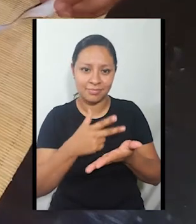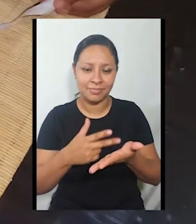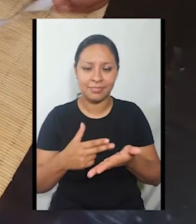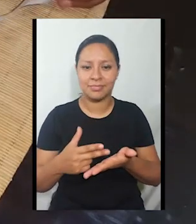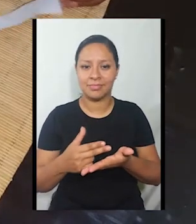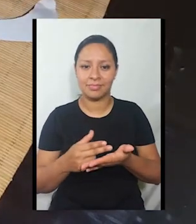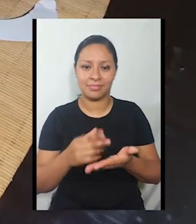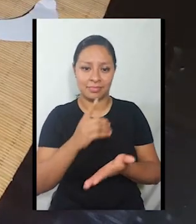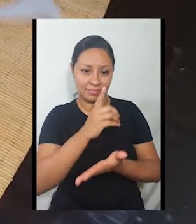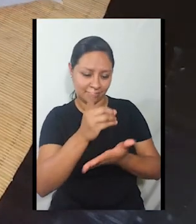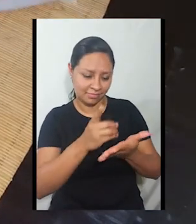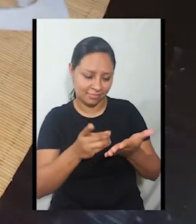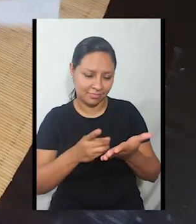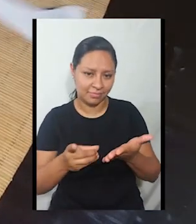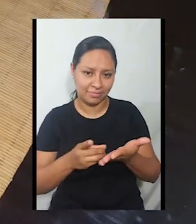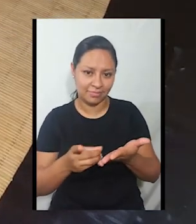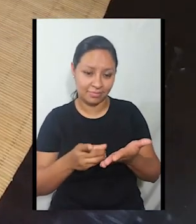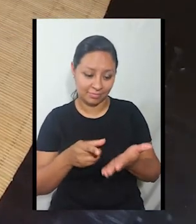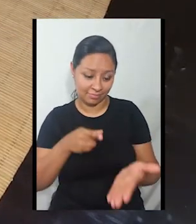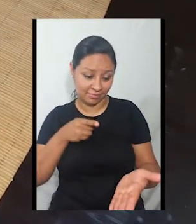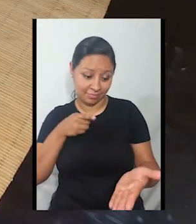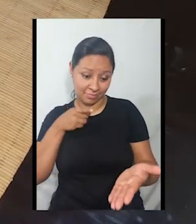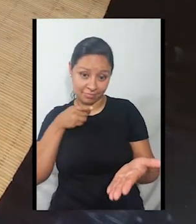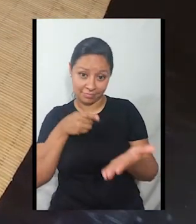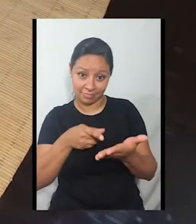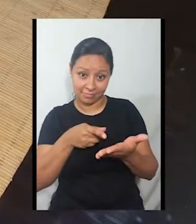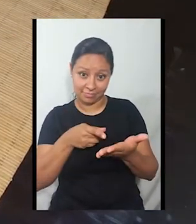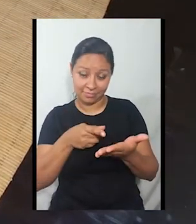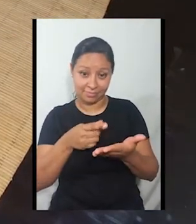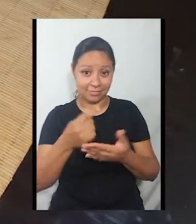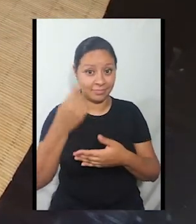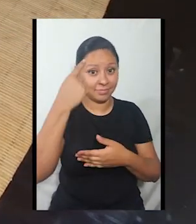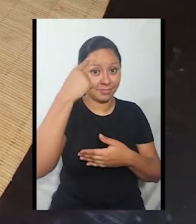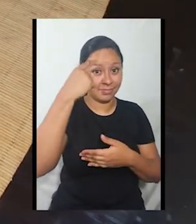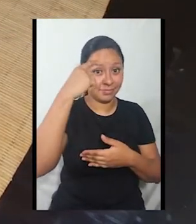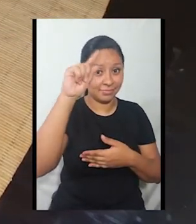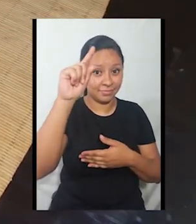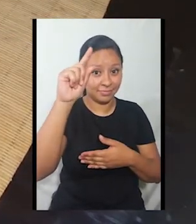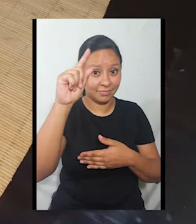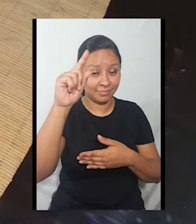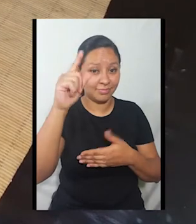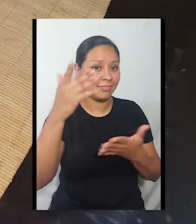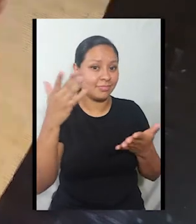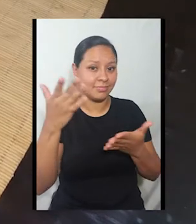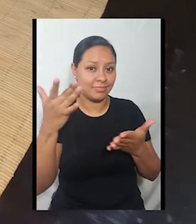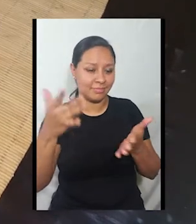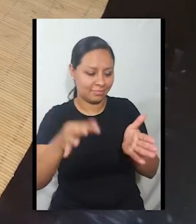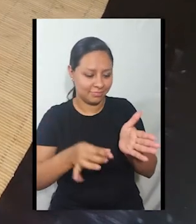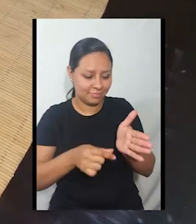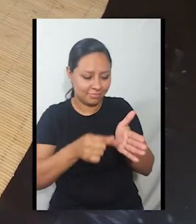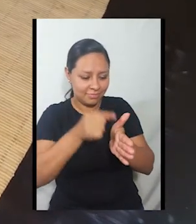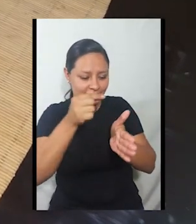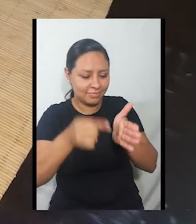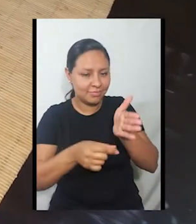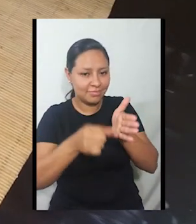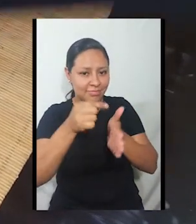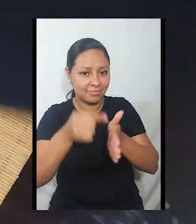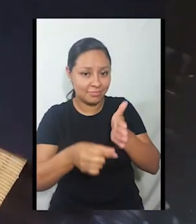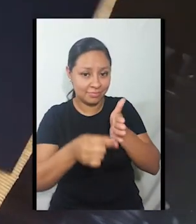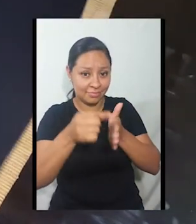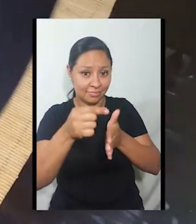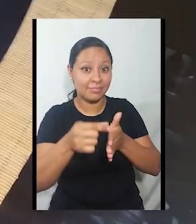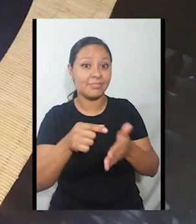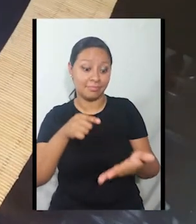para hacer las sombras. ¿A qué me refiero con las sombras? A que esta misma silueta la vamos a